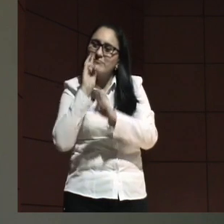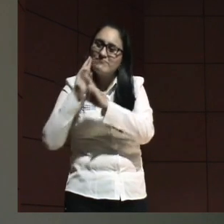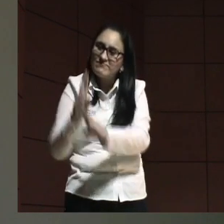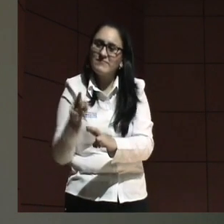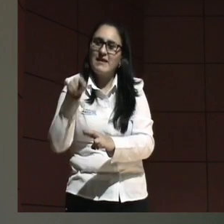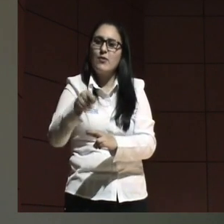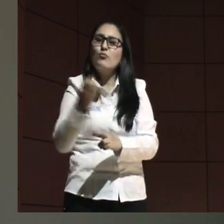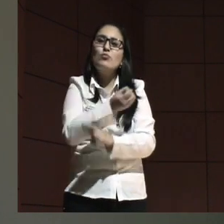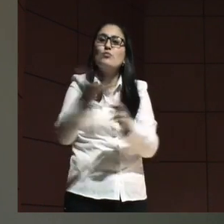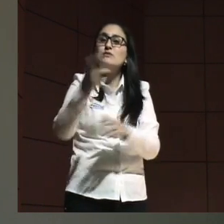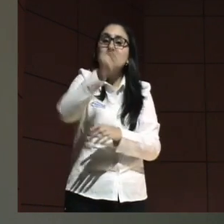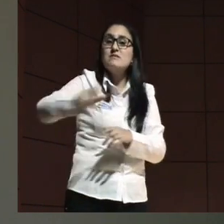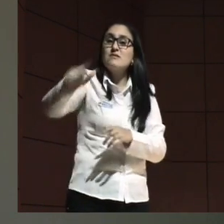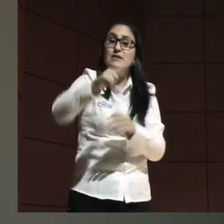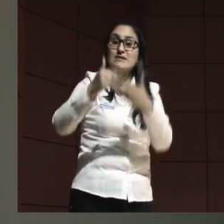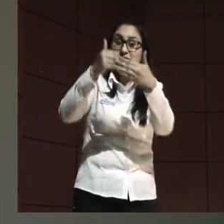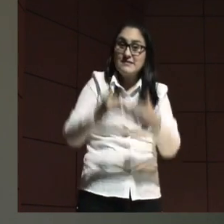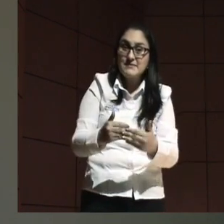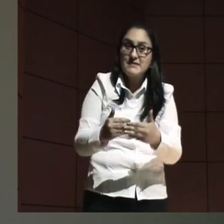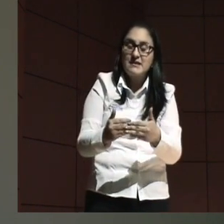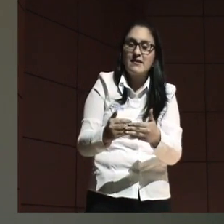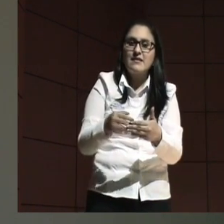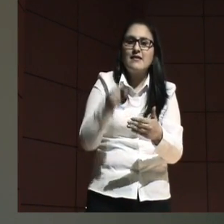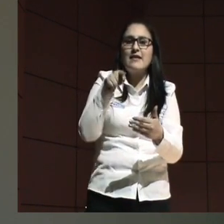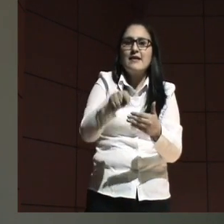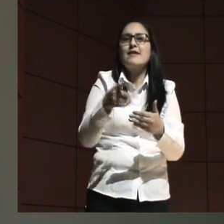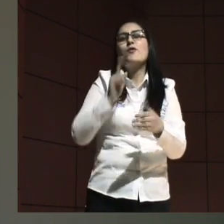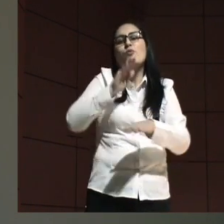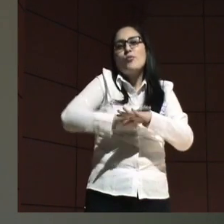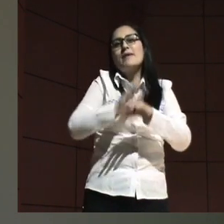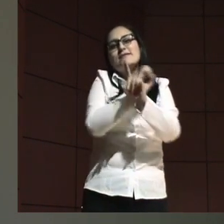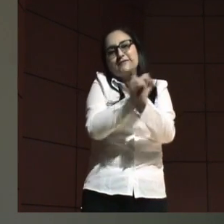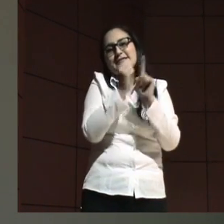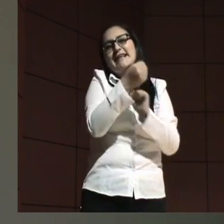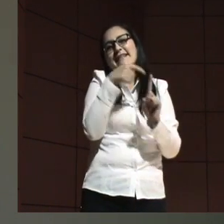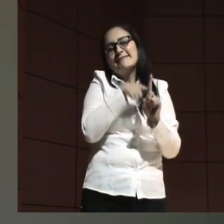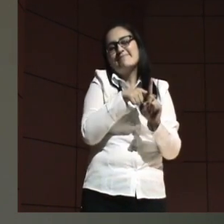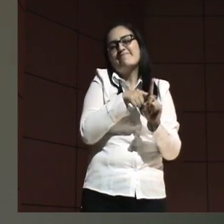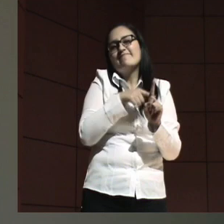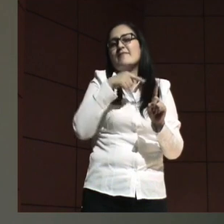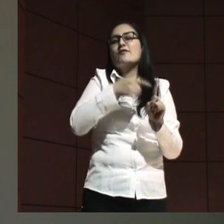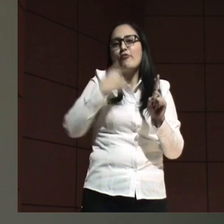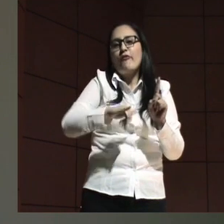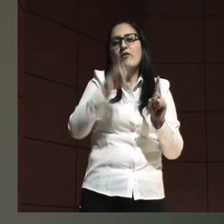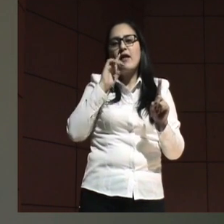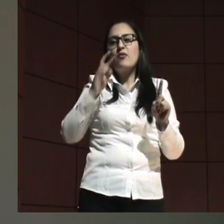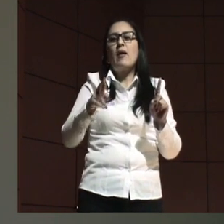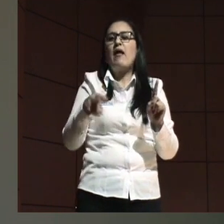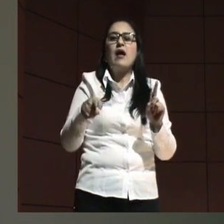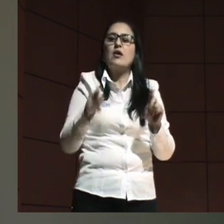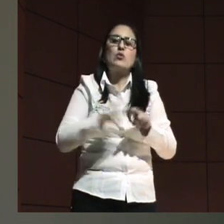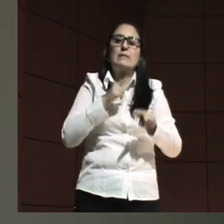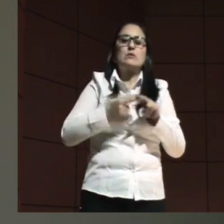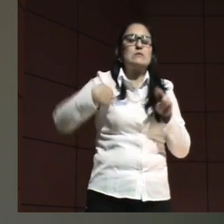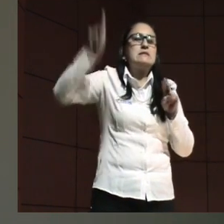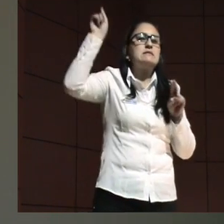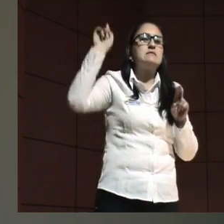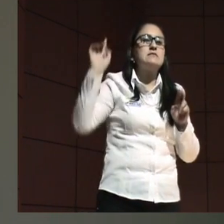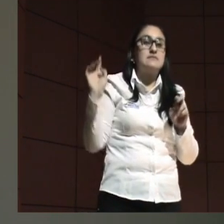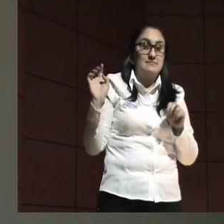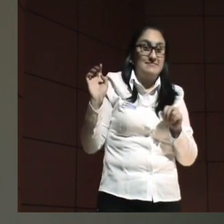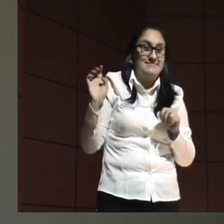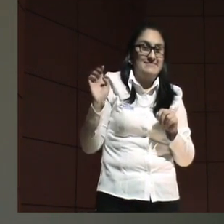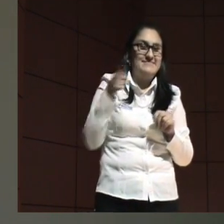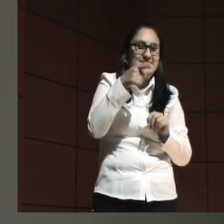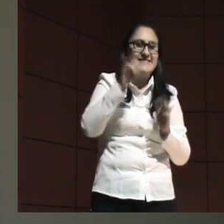muchas de las personas con discapacidad y es culpa de la sociedad todavía se reconocen como anormales creo que la